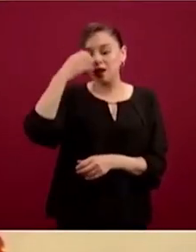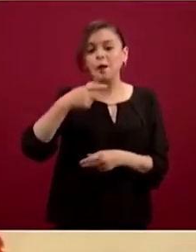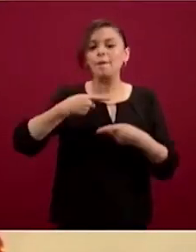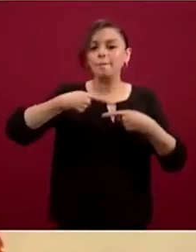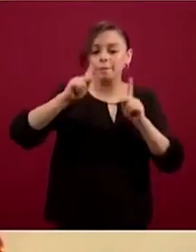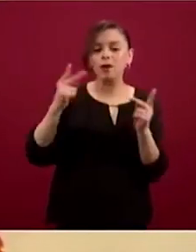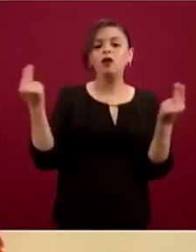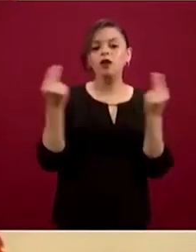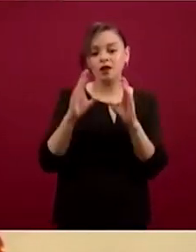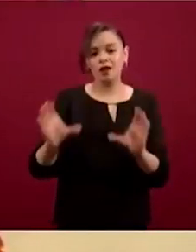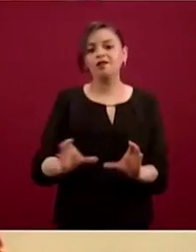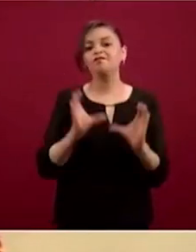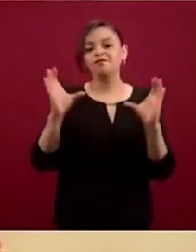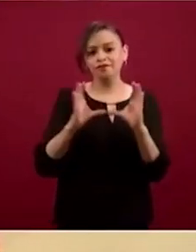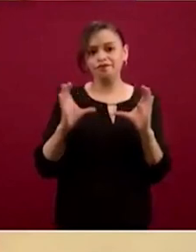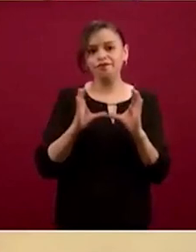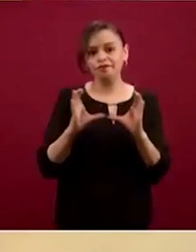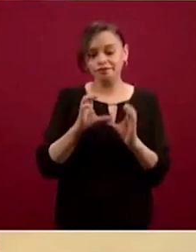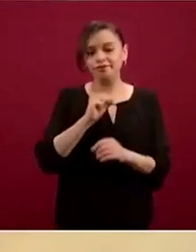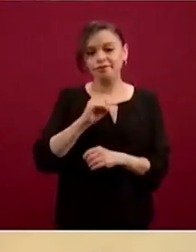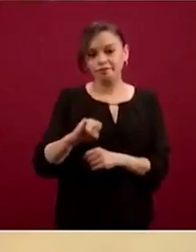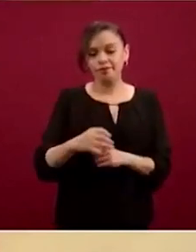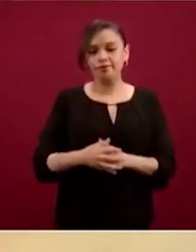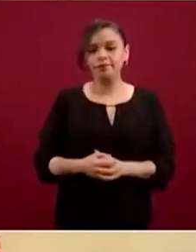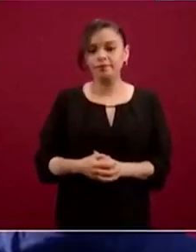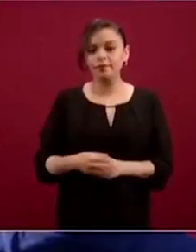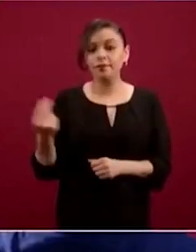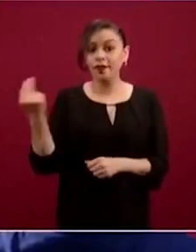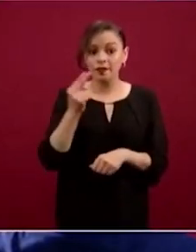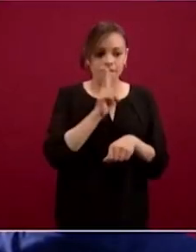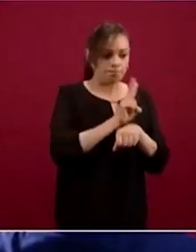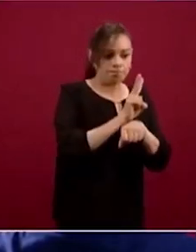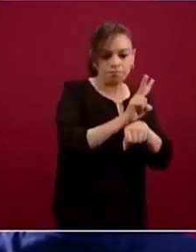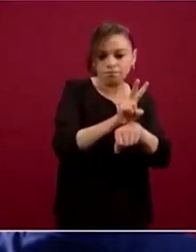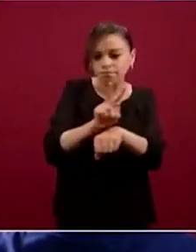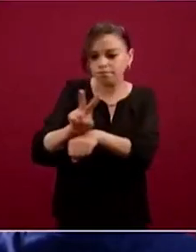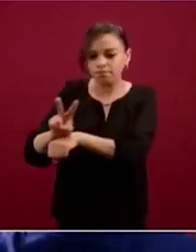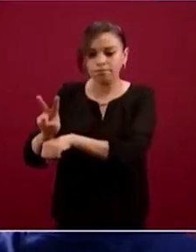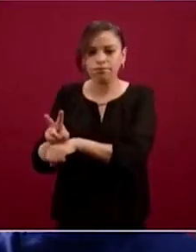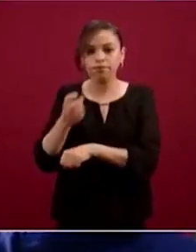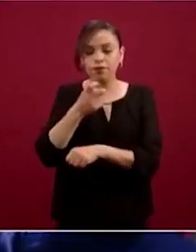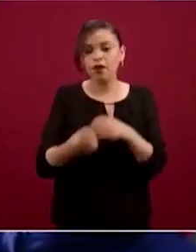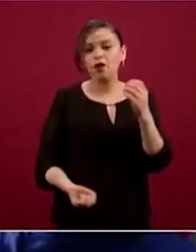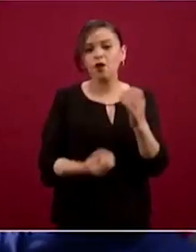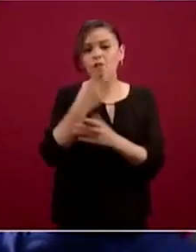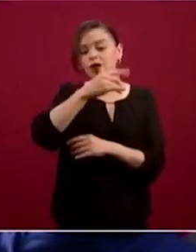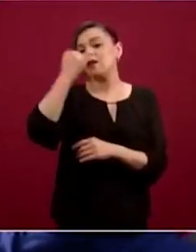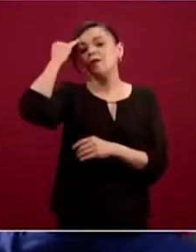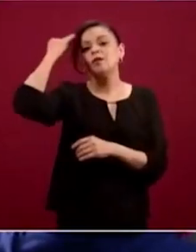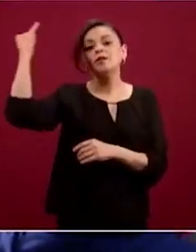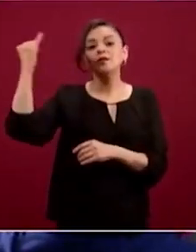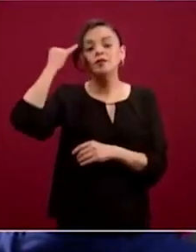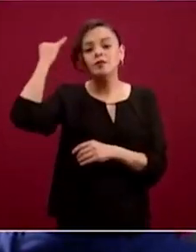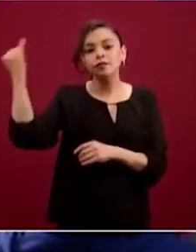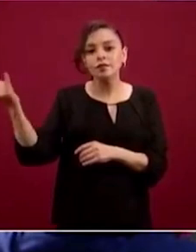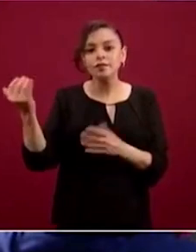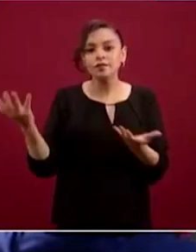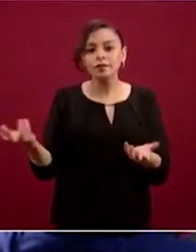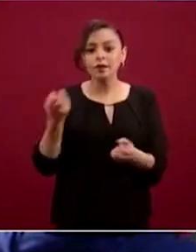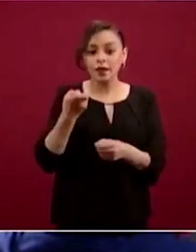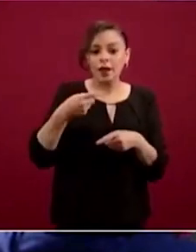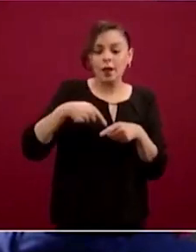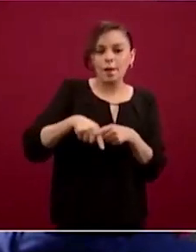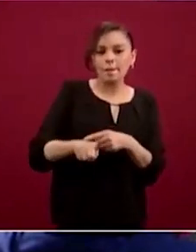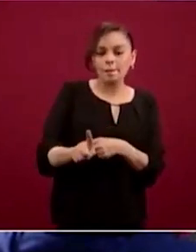todas en el radar con la finalidad de tener claro este ecosistema de innovación que se ha generado a raíz de